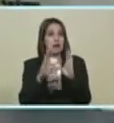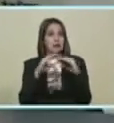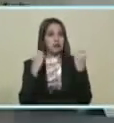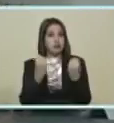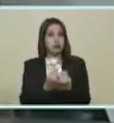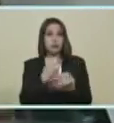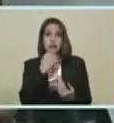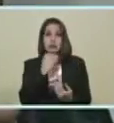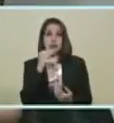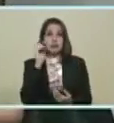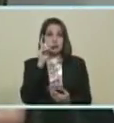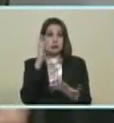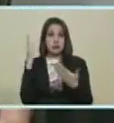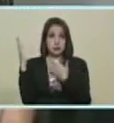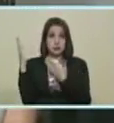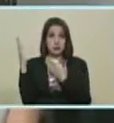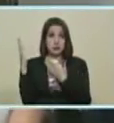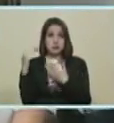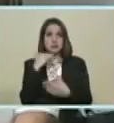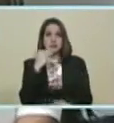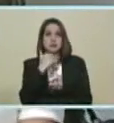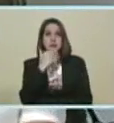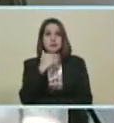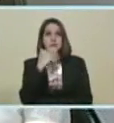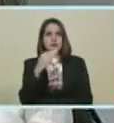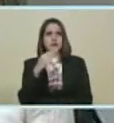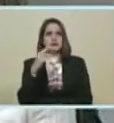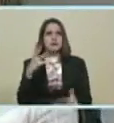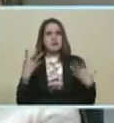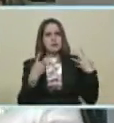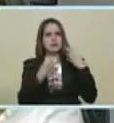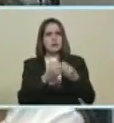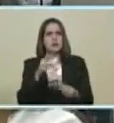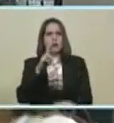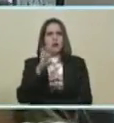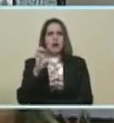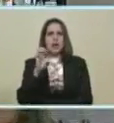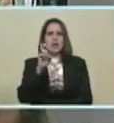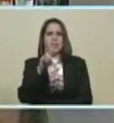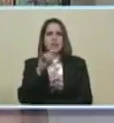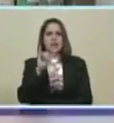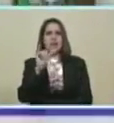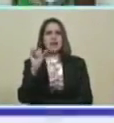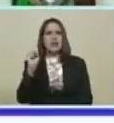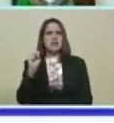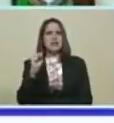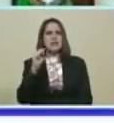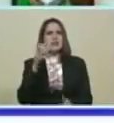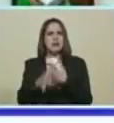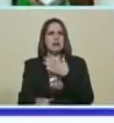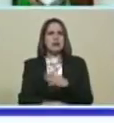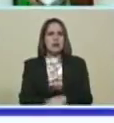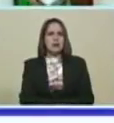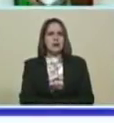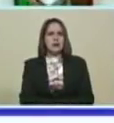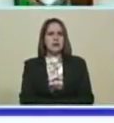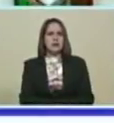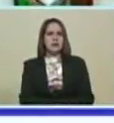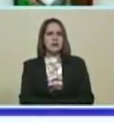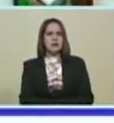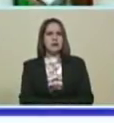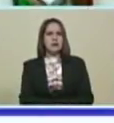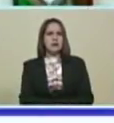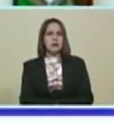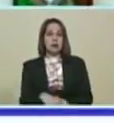listo El pase Allá también Está el comandante Reyes Reyes Siempre junto Al pueblo Aquí